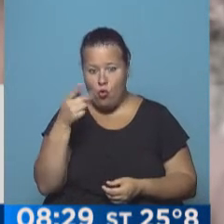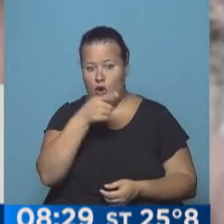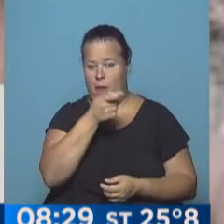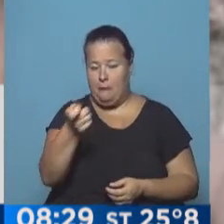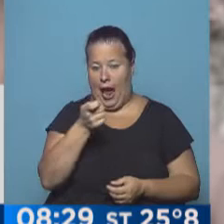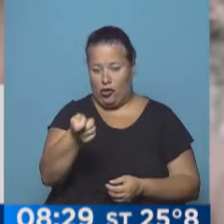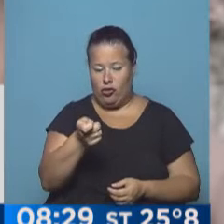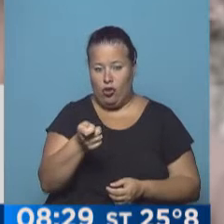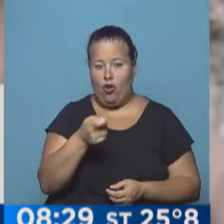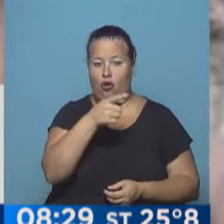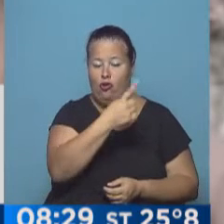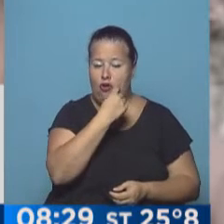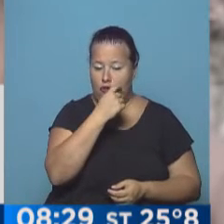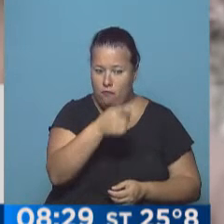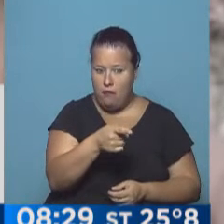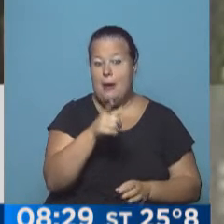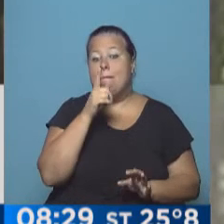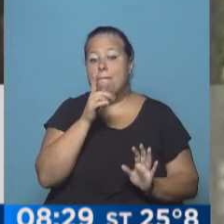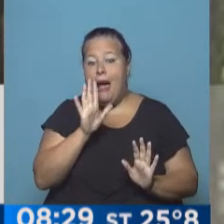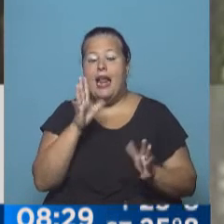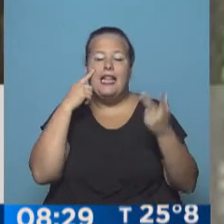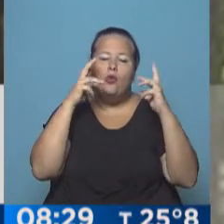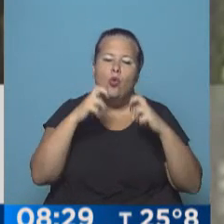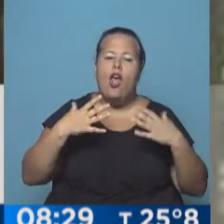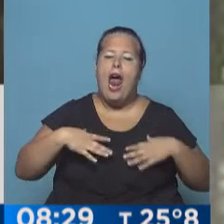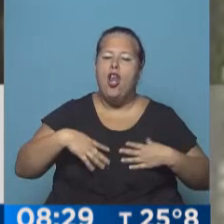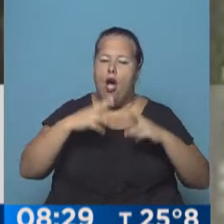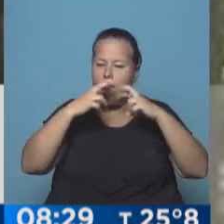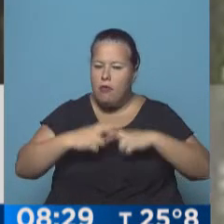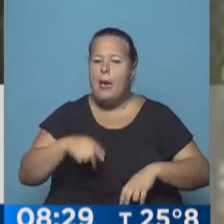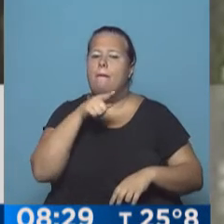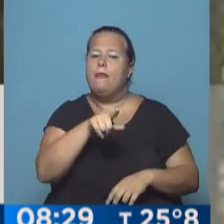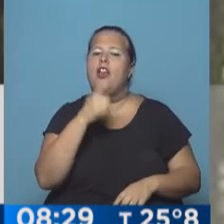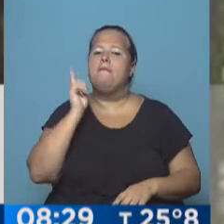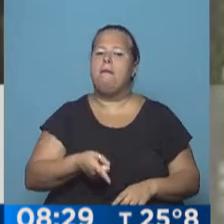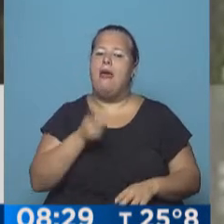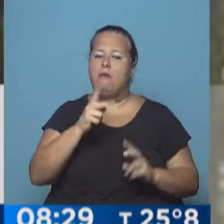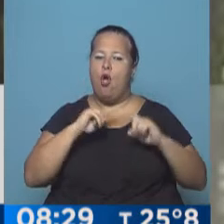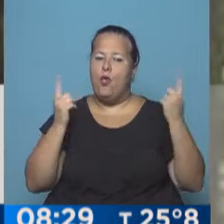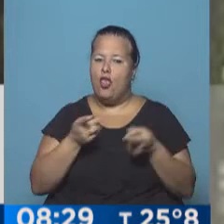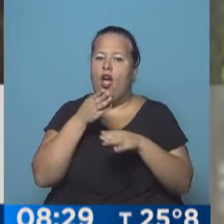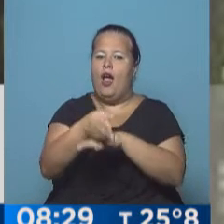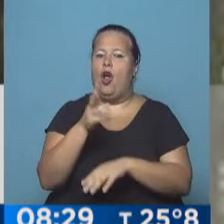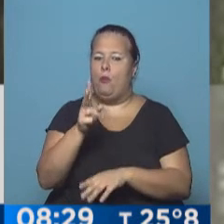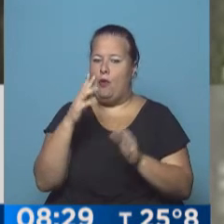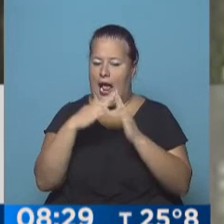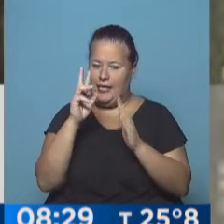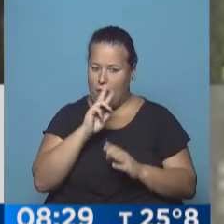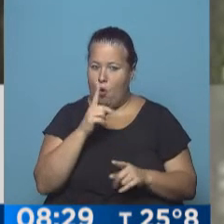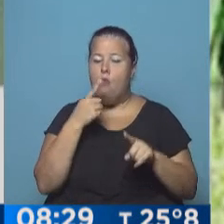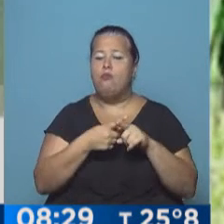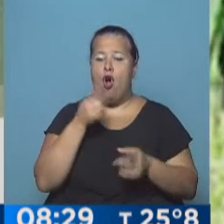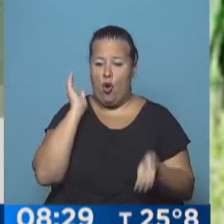por este hombre, aparentemente están analizando la ropa de él, pero él tenía una orden de restricción, no podía acercarse a ella por